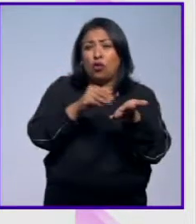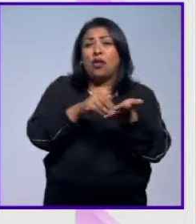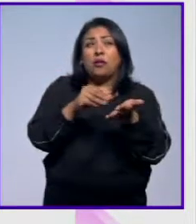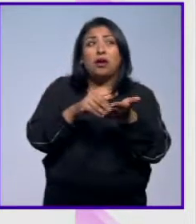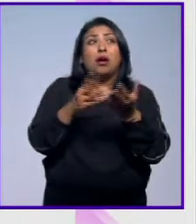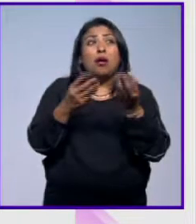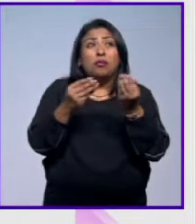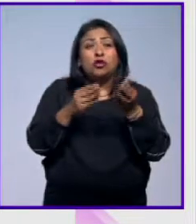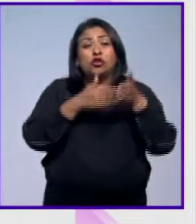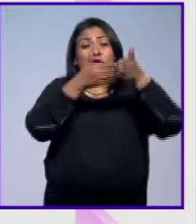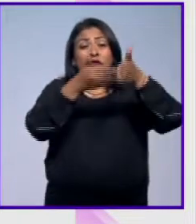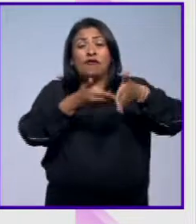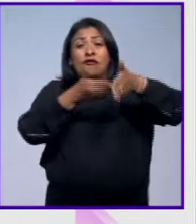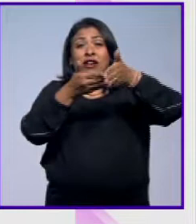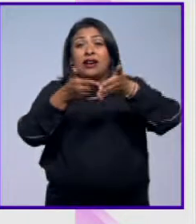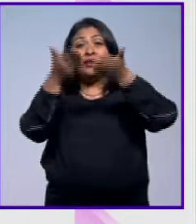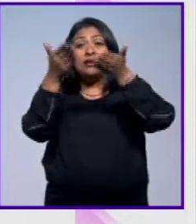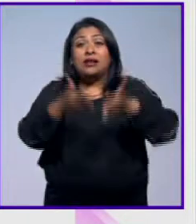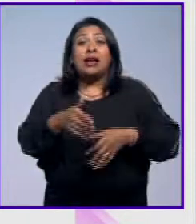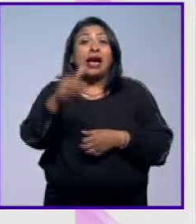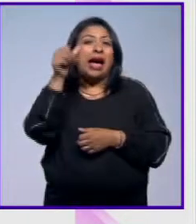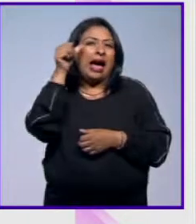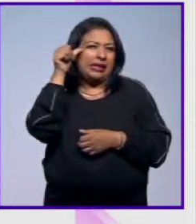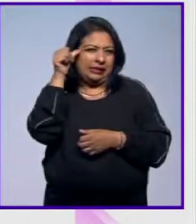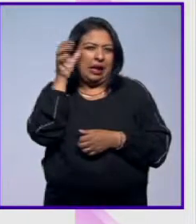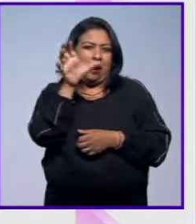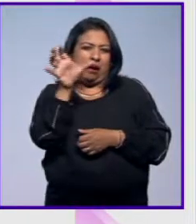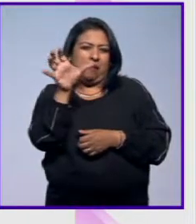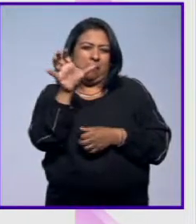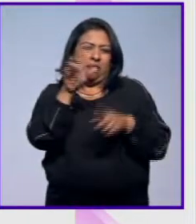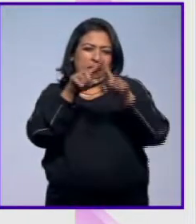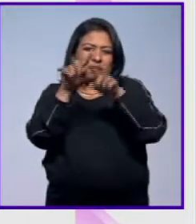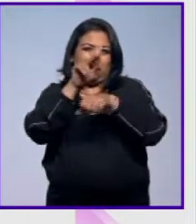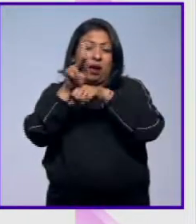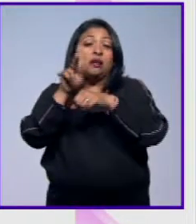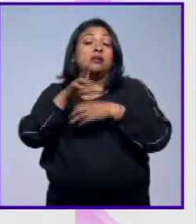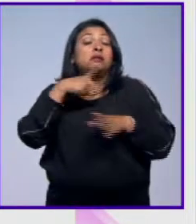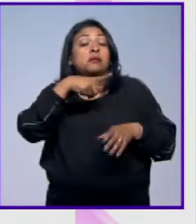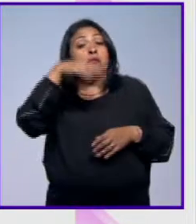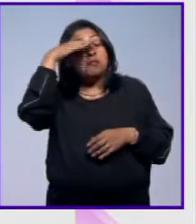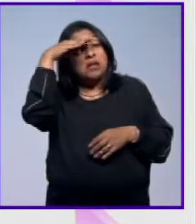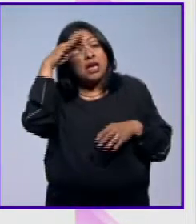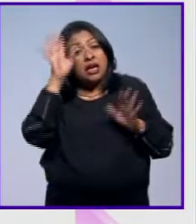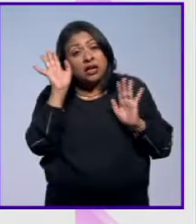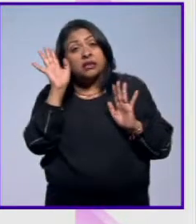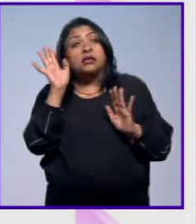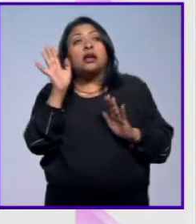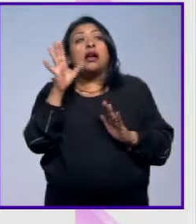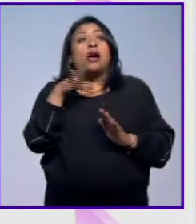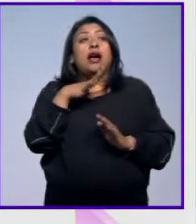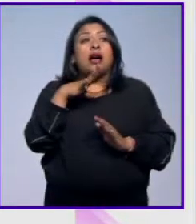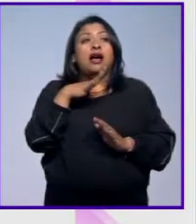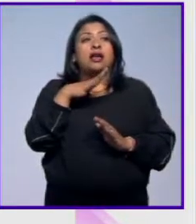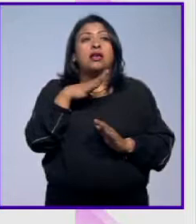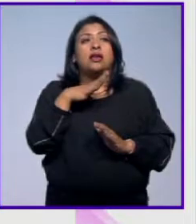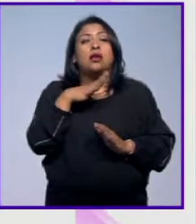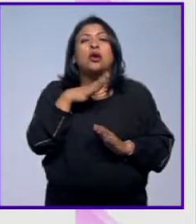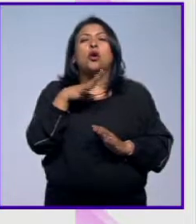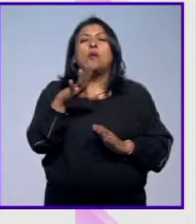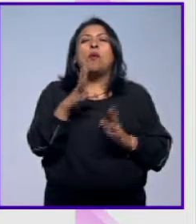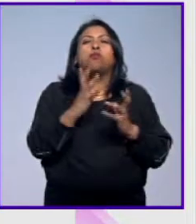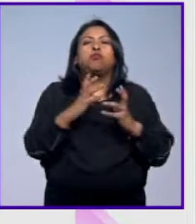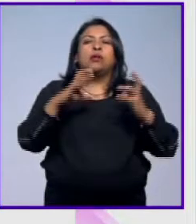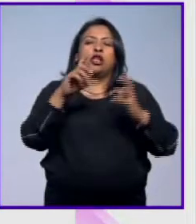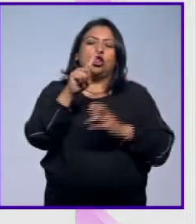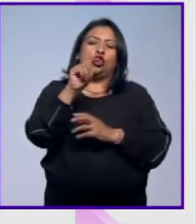que muchos buques llegan porque en Asia, en países asiáticos, existe la creencia que la llamada vejiga respiratoria o buche